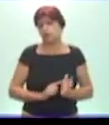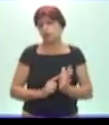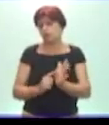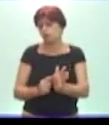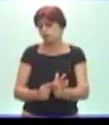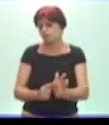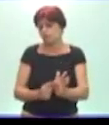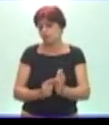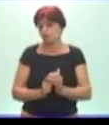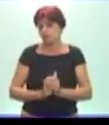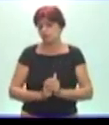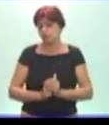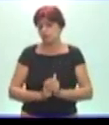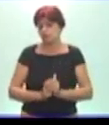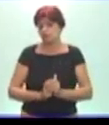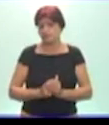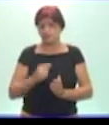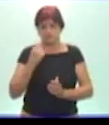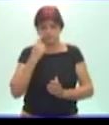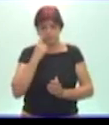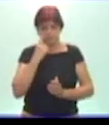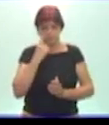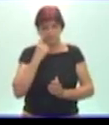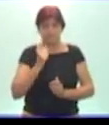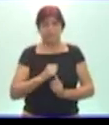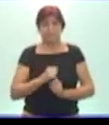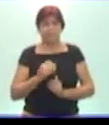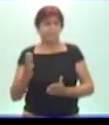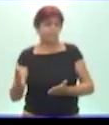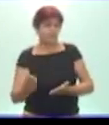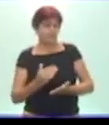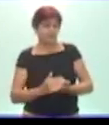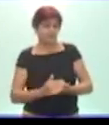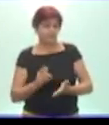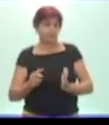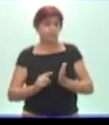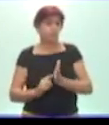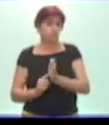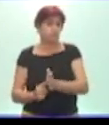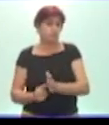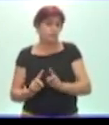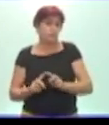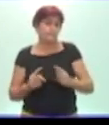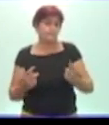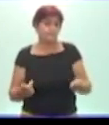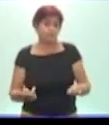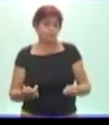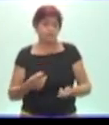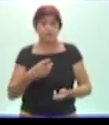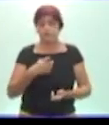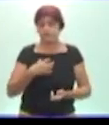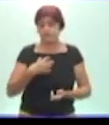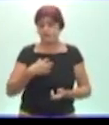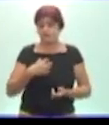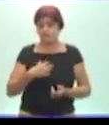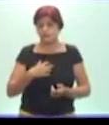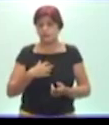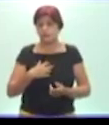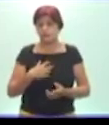semana? Miren, le traigo esta sugerencia porque tiene muchas